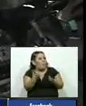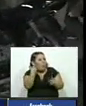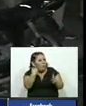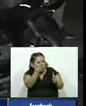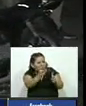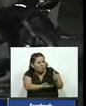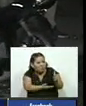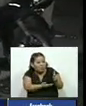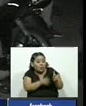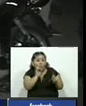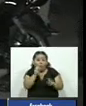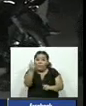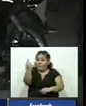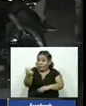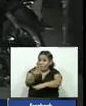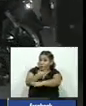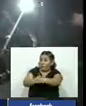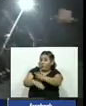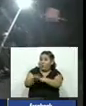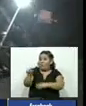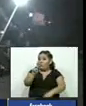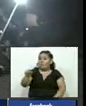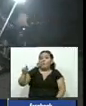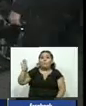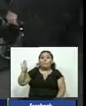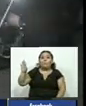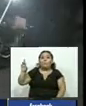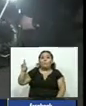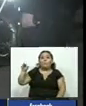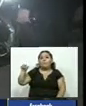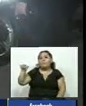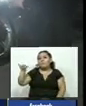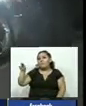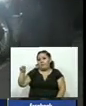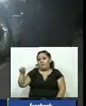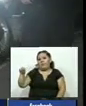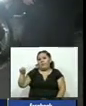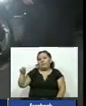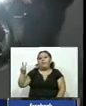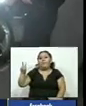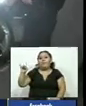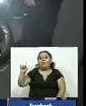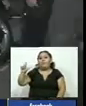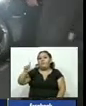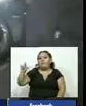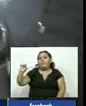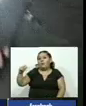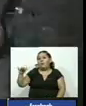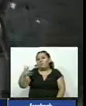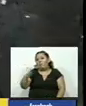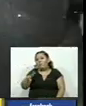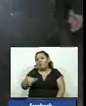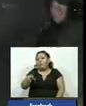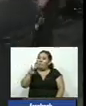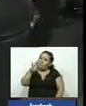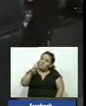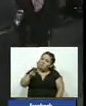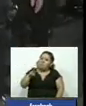la persona lesionada se llama Brian Alexis Villegas Lobos ¿cuánto años? aproximadamente de unos